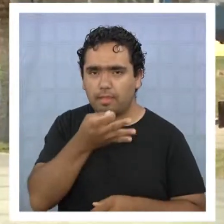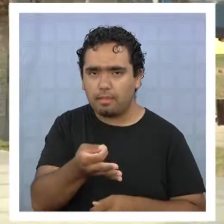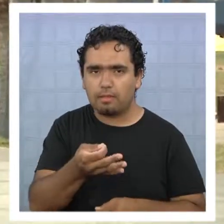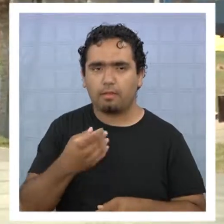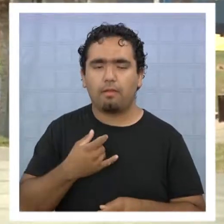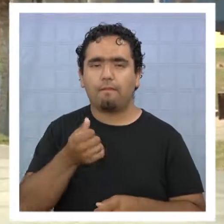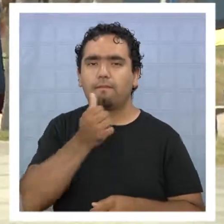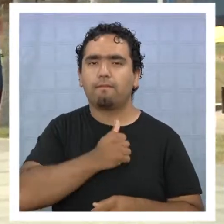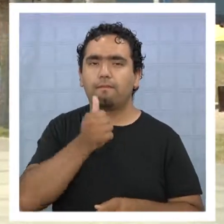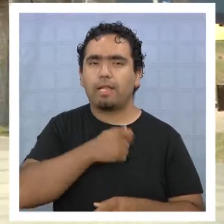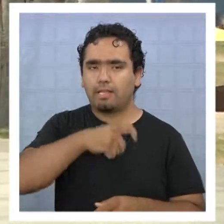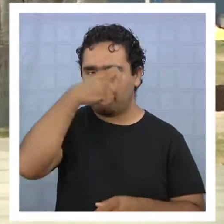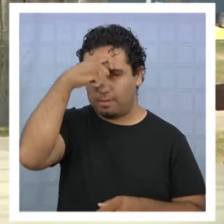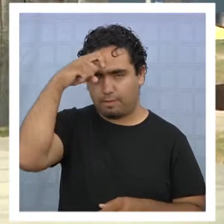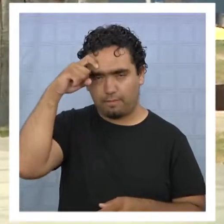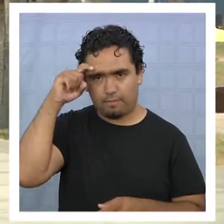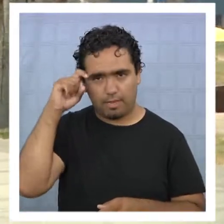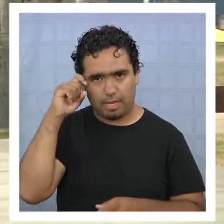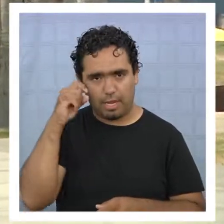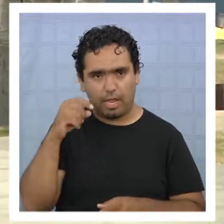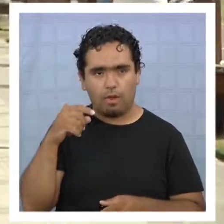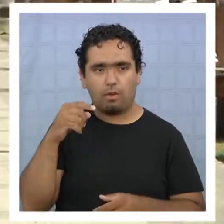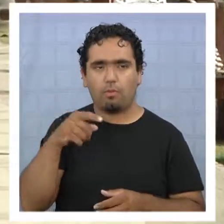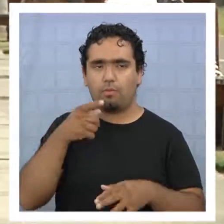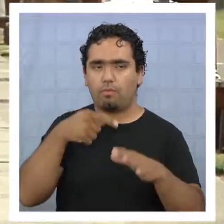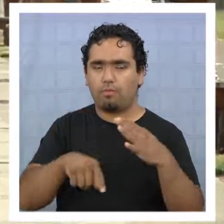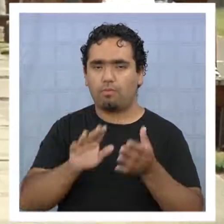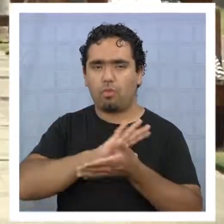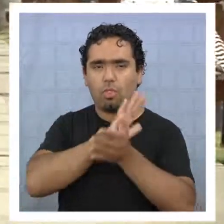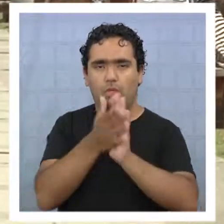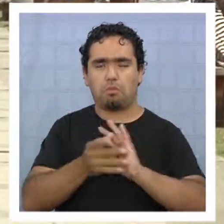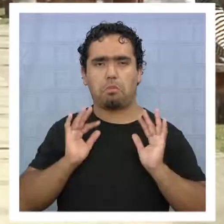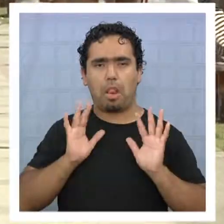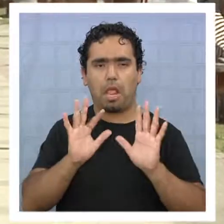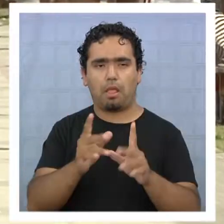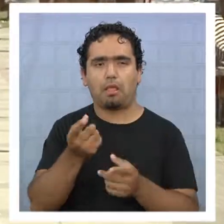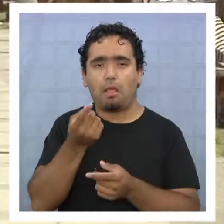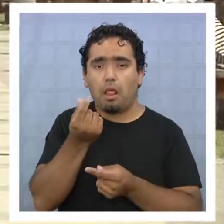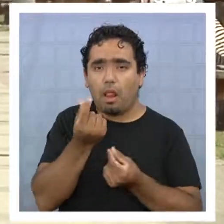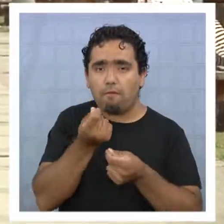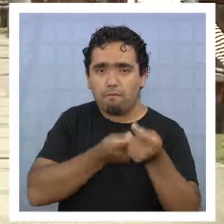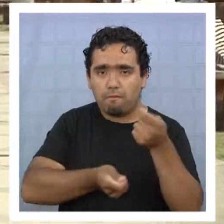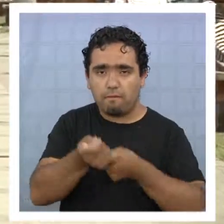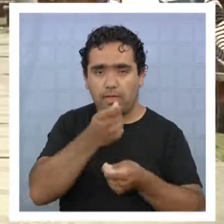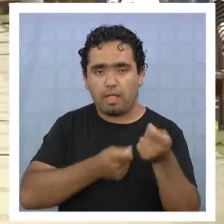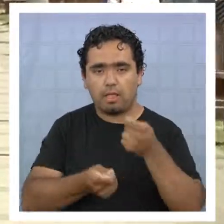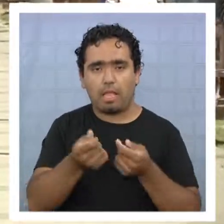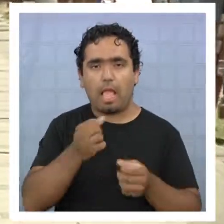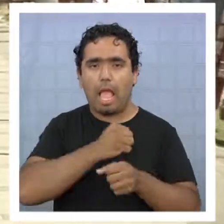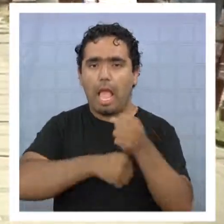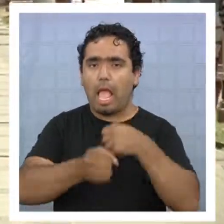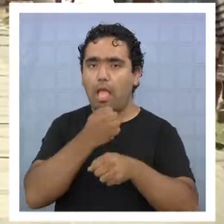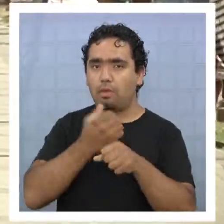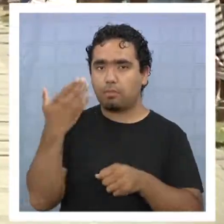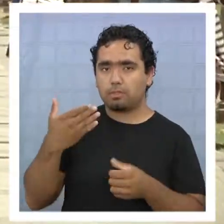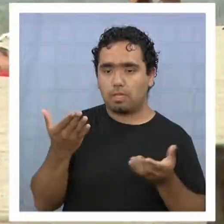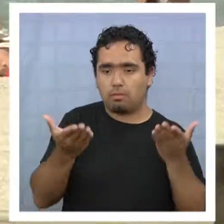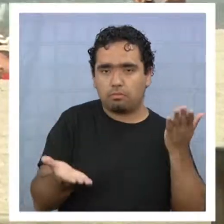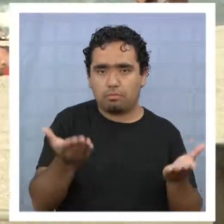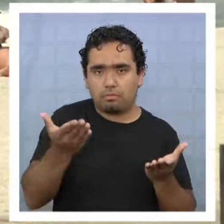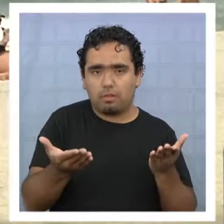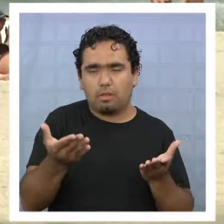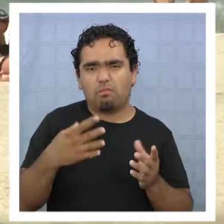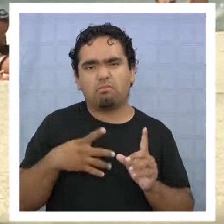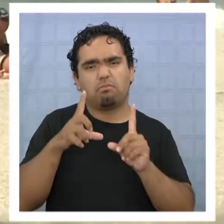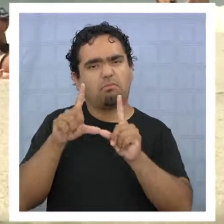dicen que aún no se manifiesta la actividad veraniega en plenitud y que hasta ahora las ventas son menores que el año pasado a